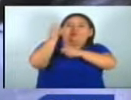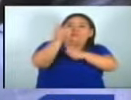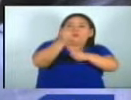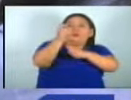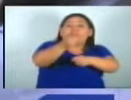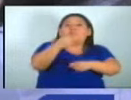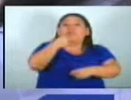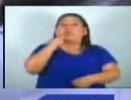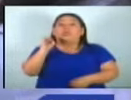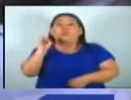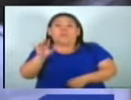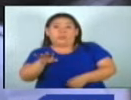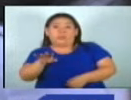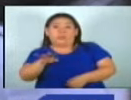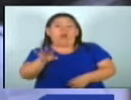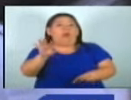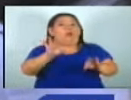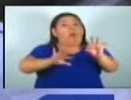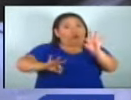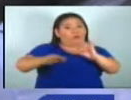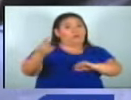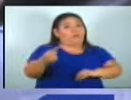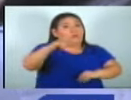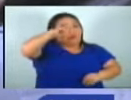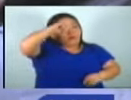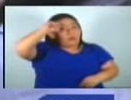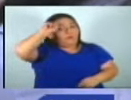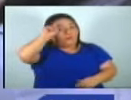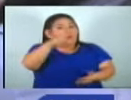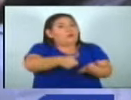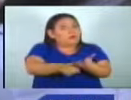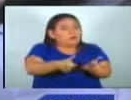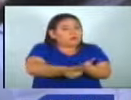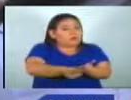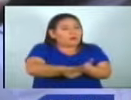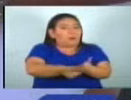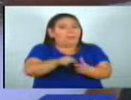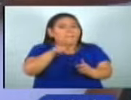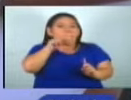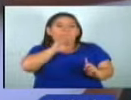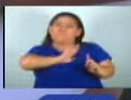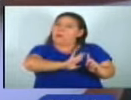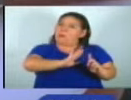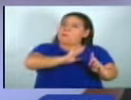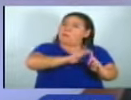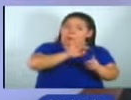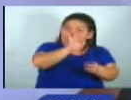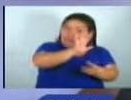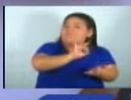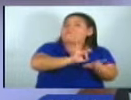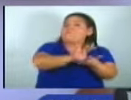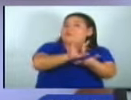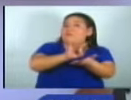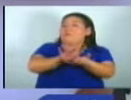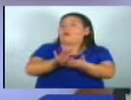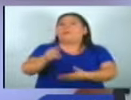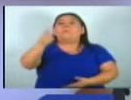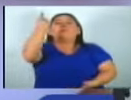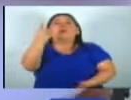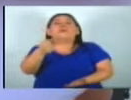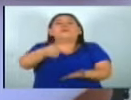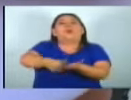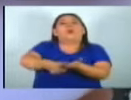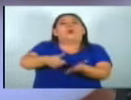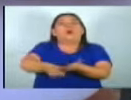ya que aseguran que mientras algunos empleados de las municipalidades los están amenazando con despedirlos los alcaldes